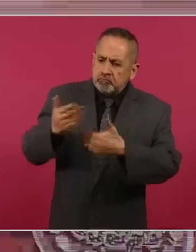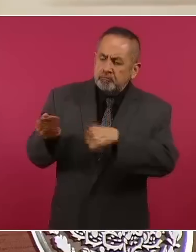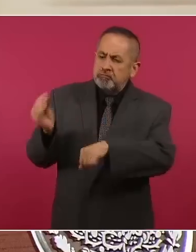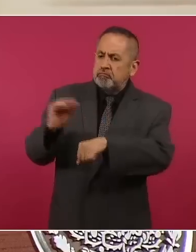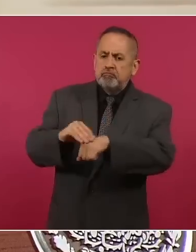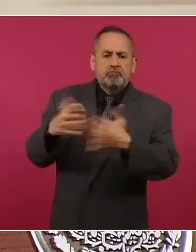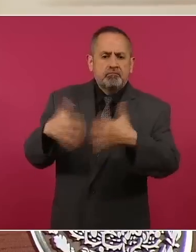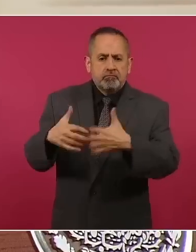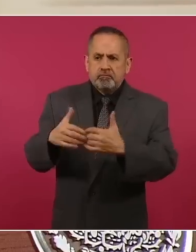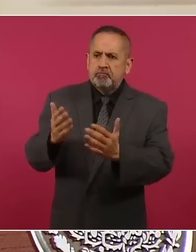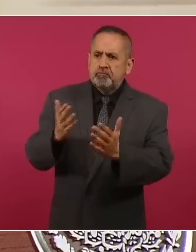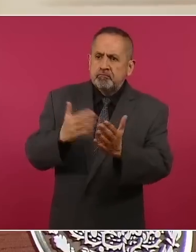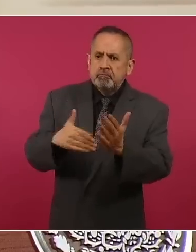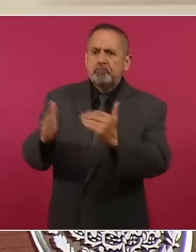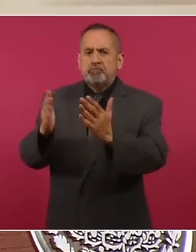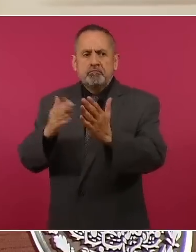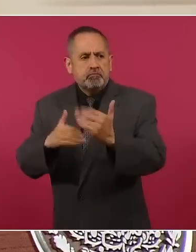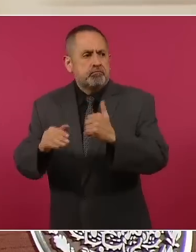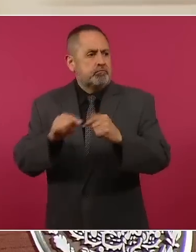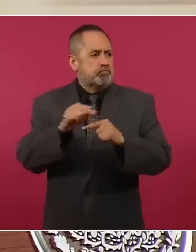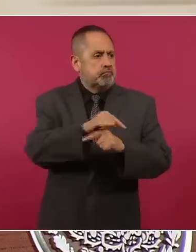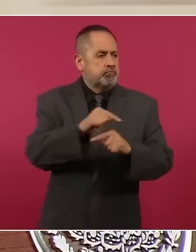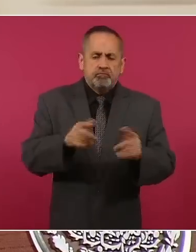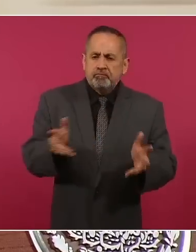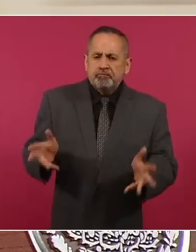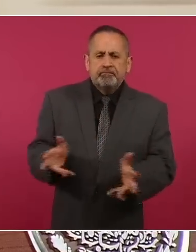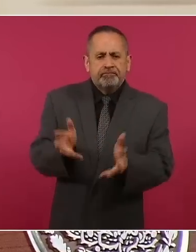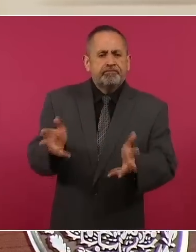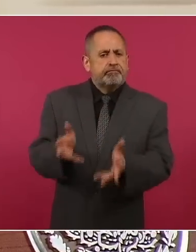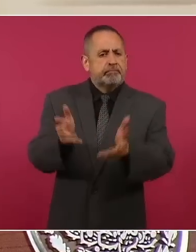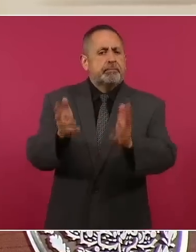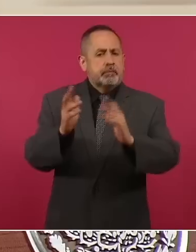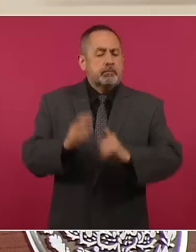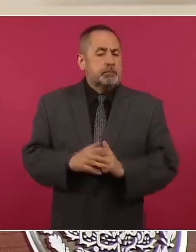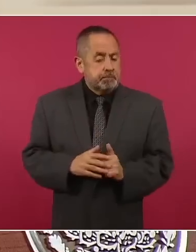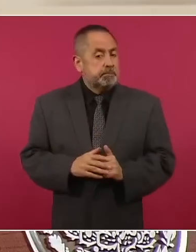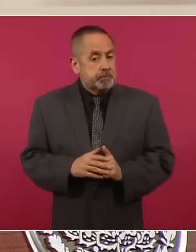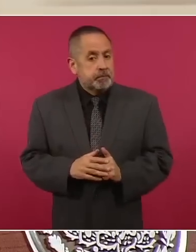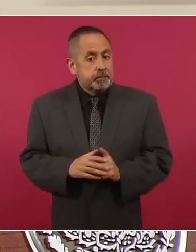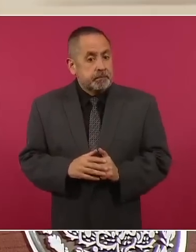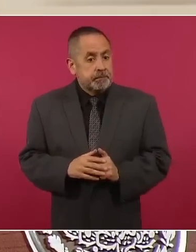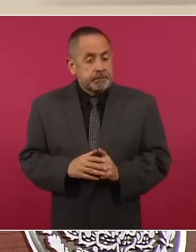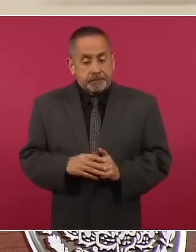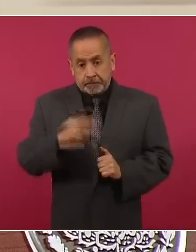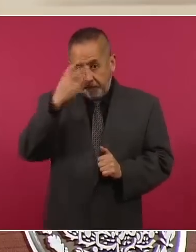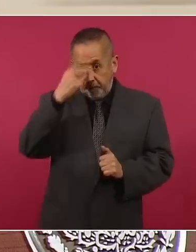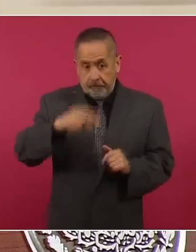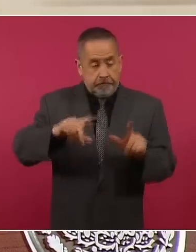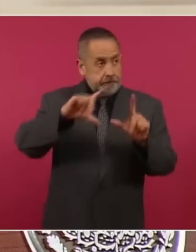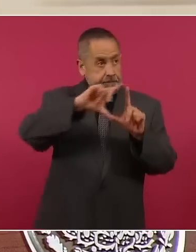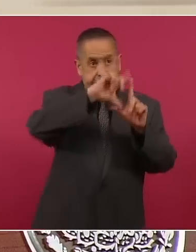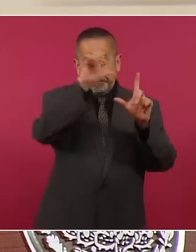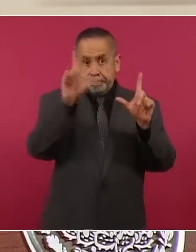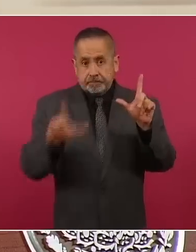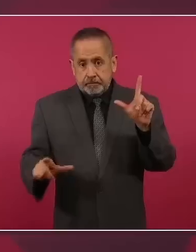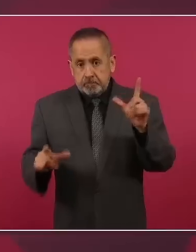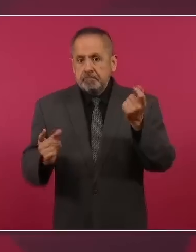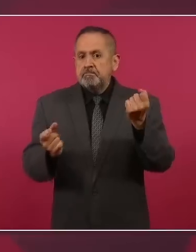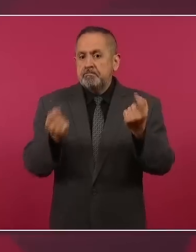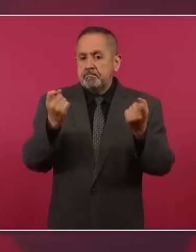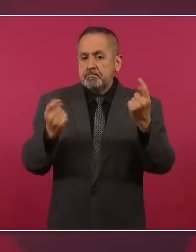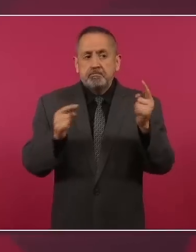y hay sitios en el país que